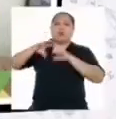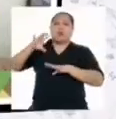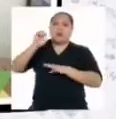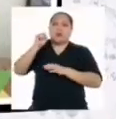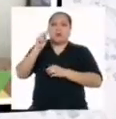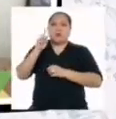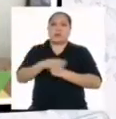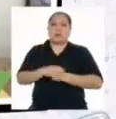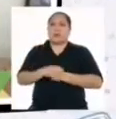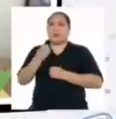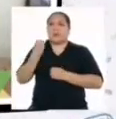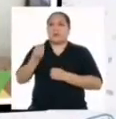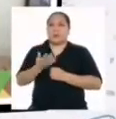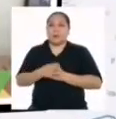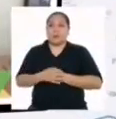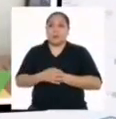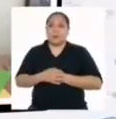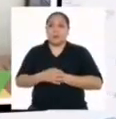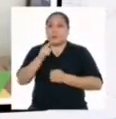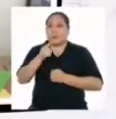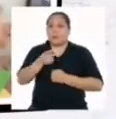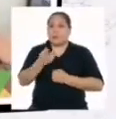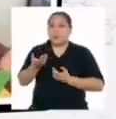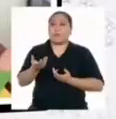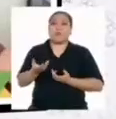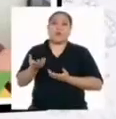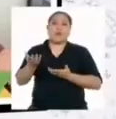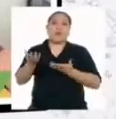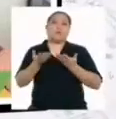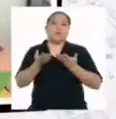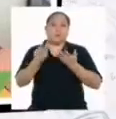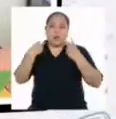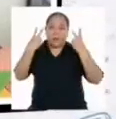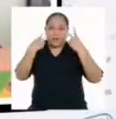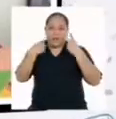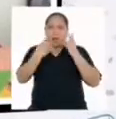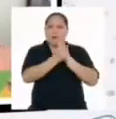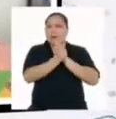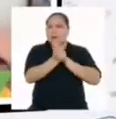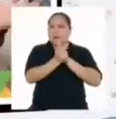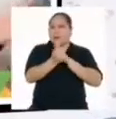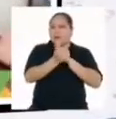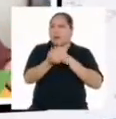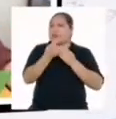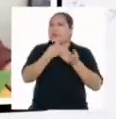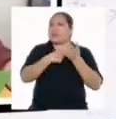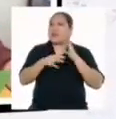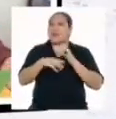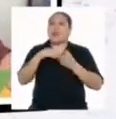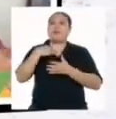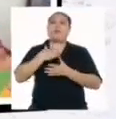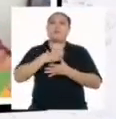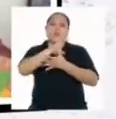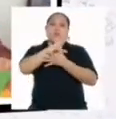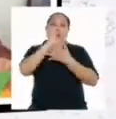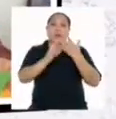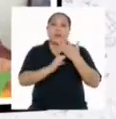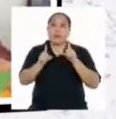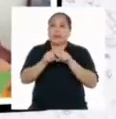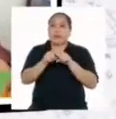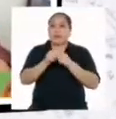Porque nos permite explorar cuáles son nuestras cualidades, destrezas y características.